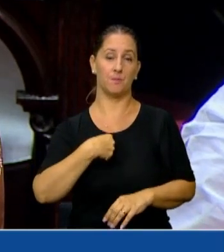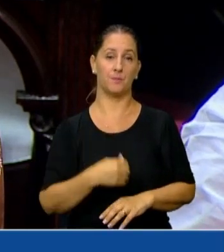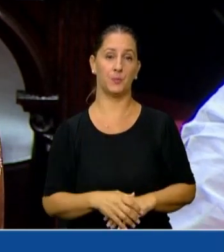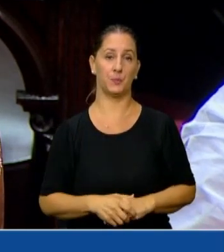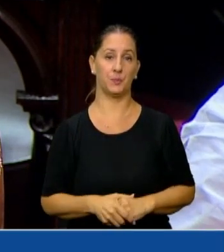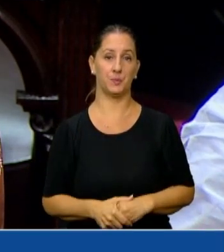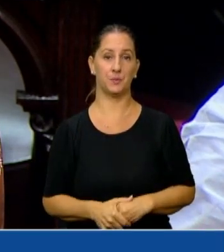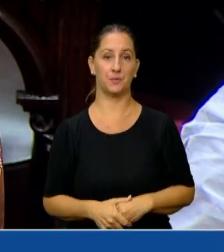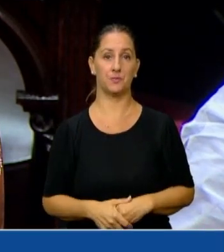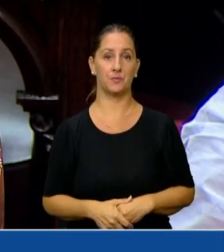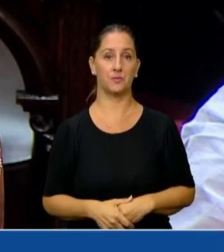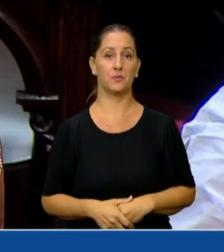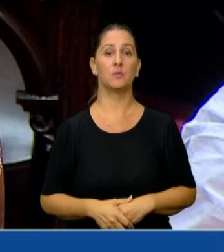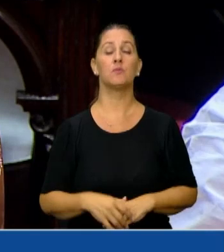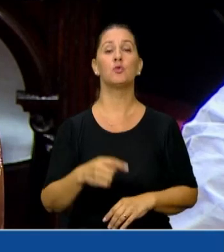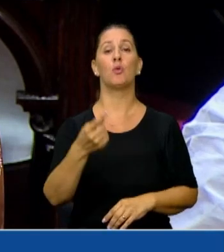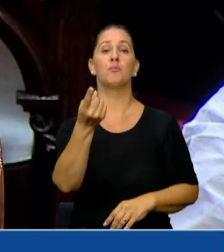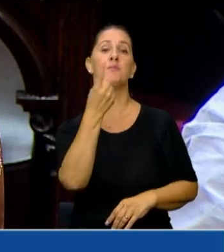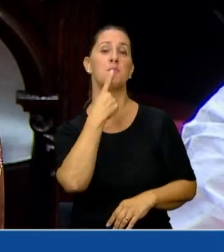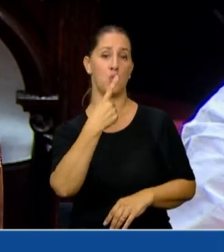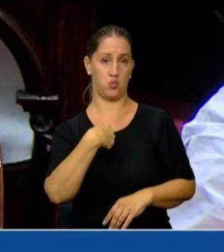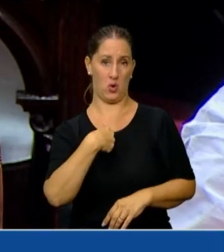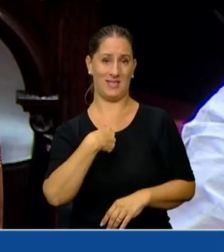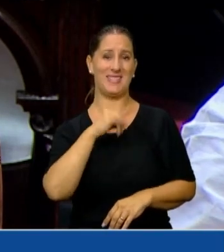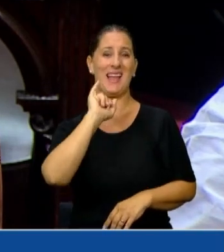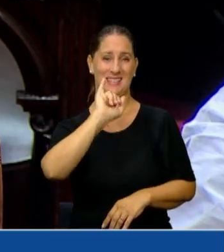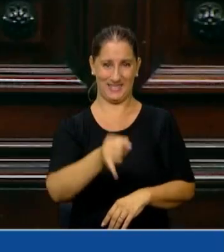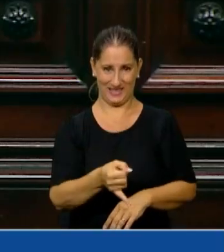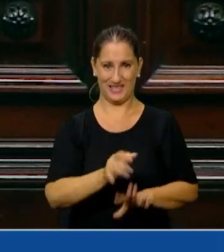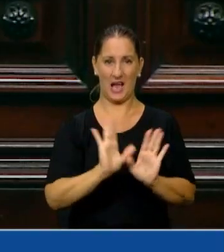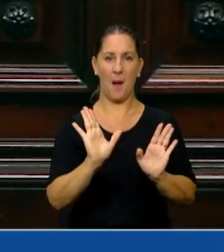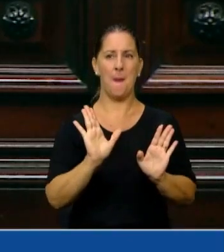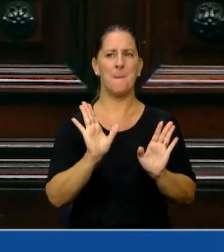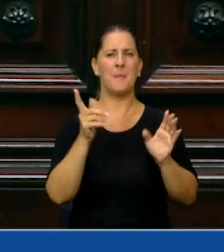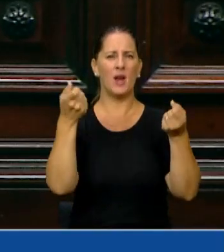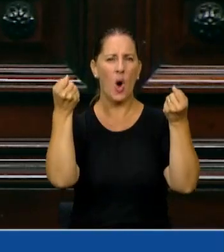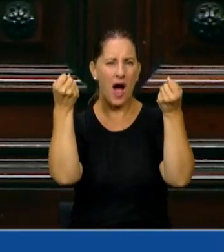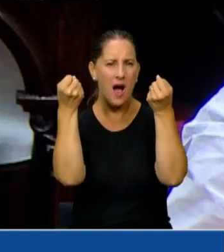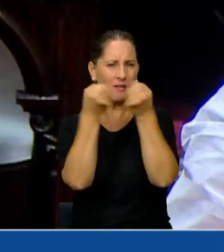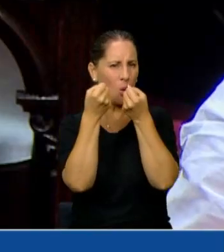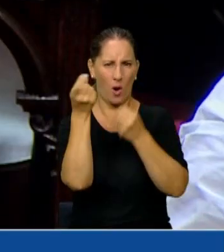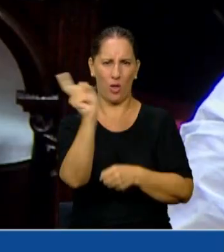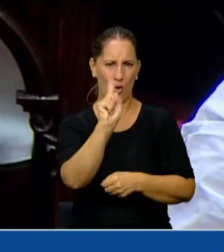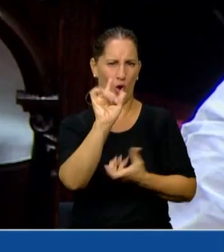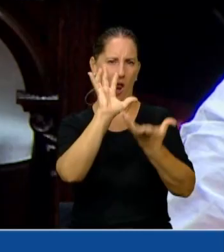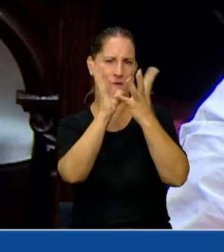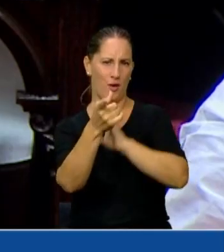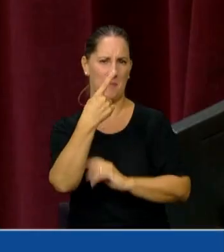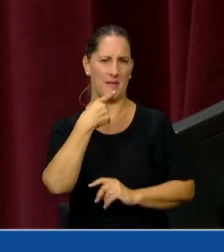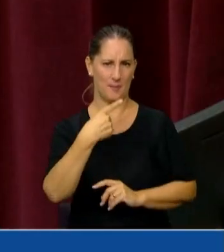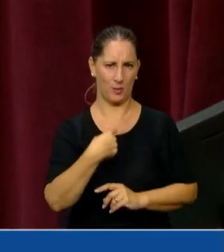supuesto, recibo la respuesta, pero no coincido con el criterio de la respuesta. Gracias, Ministro.